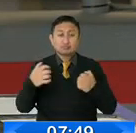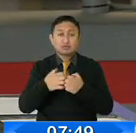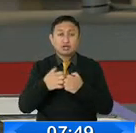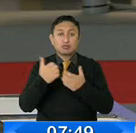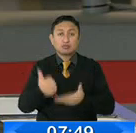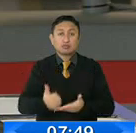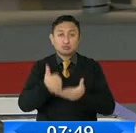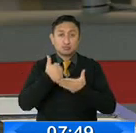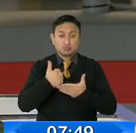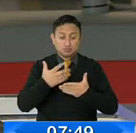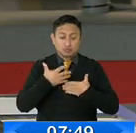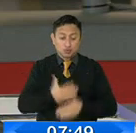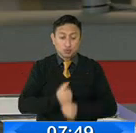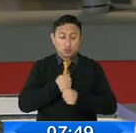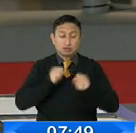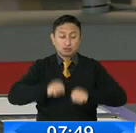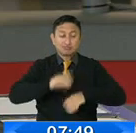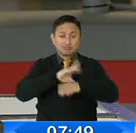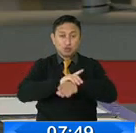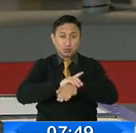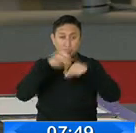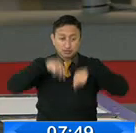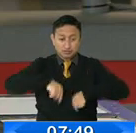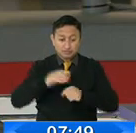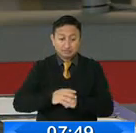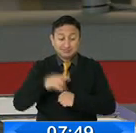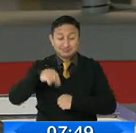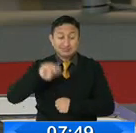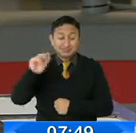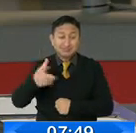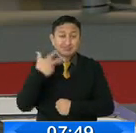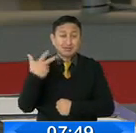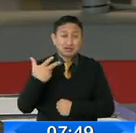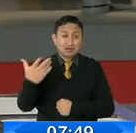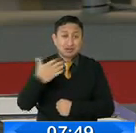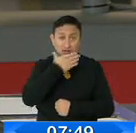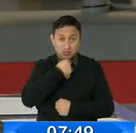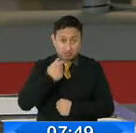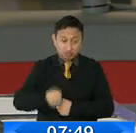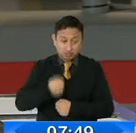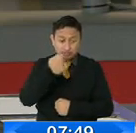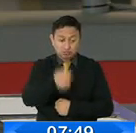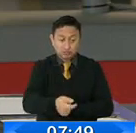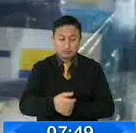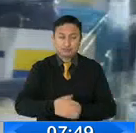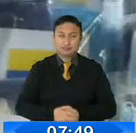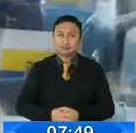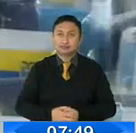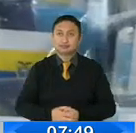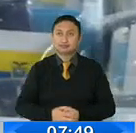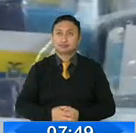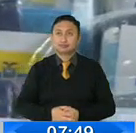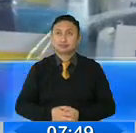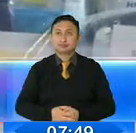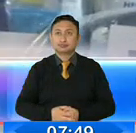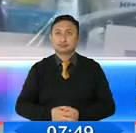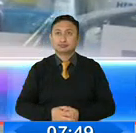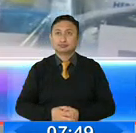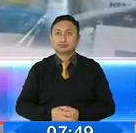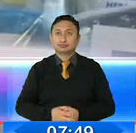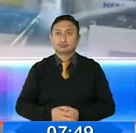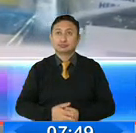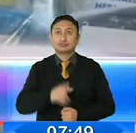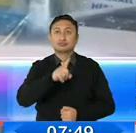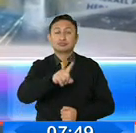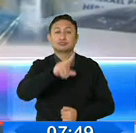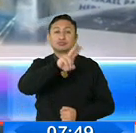para el personal médico. Sería la tercera colaboración que realiza el Estado judío al Ecuador. Veamos. La donación se trata